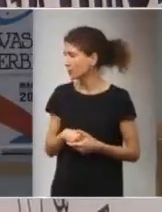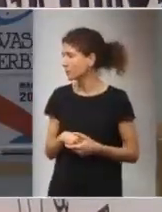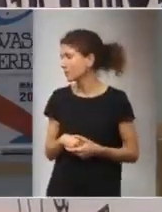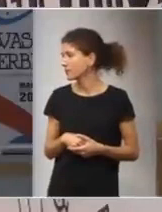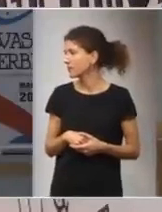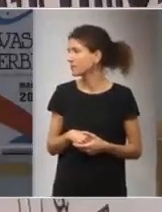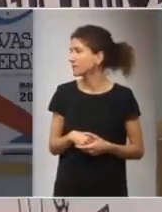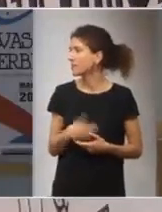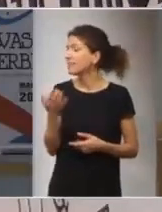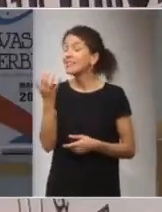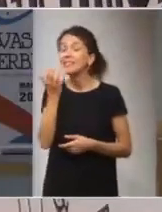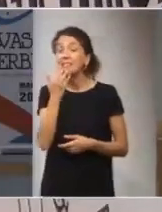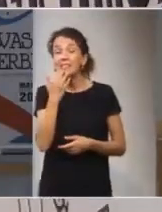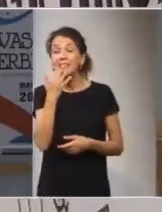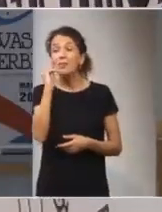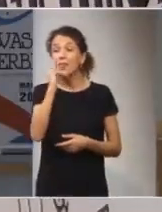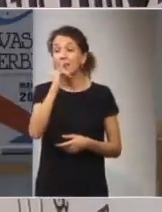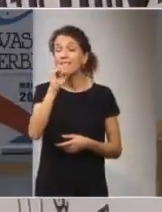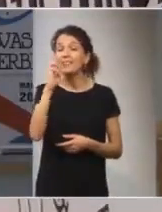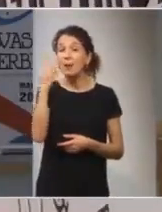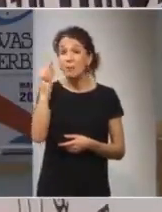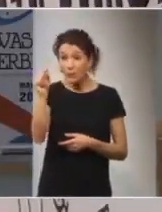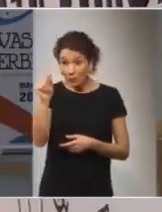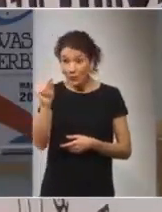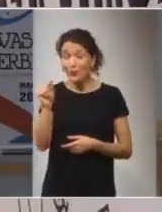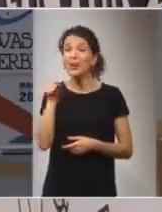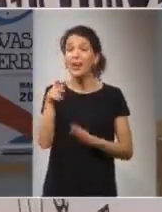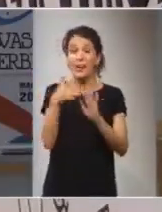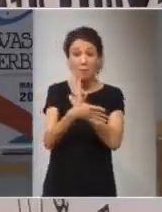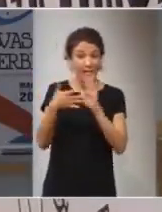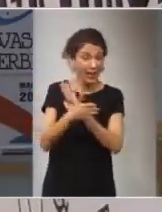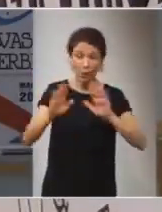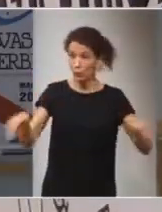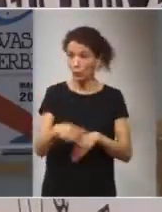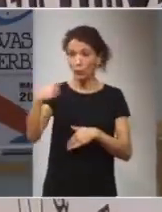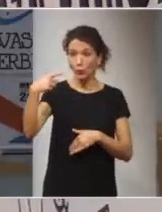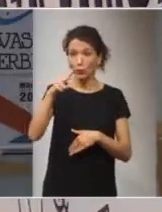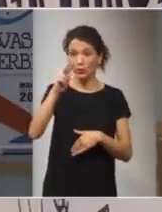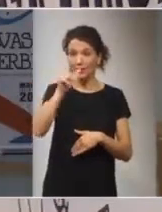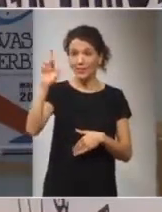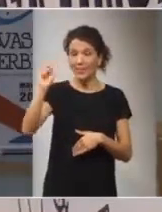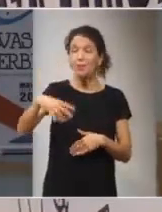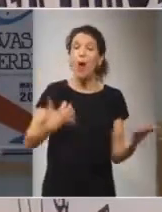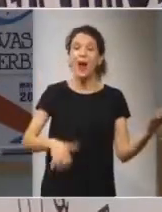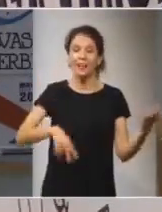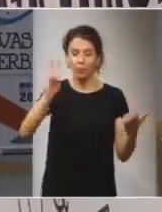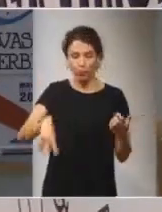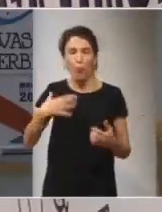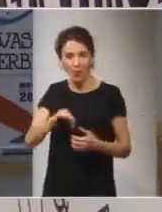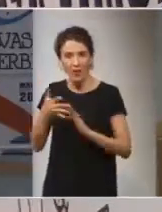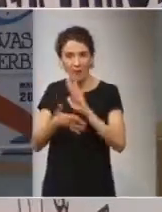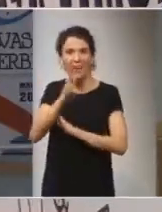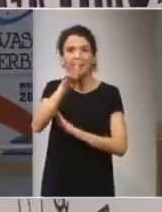Tony si hay alguien que puede llegar en tres minutos a explicarlo todo es Guillermo por ser argentino nadie en el mundo